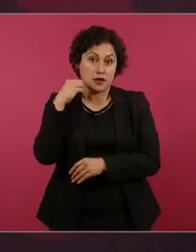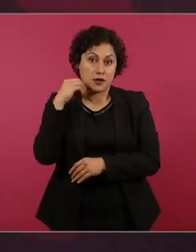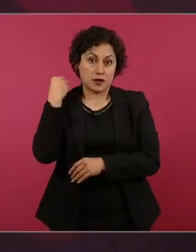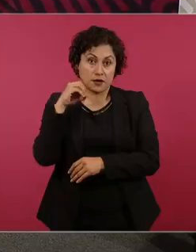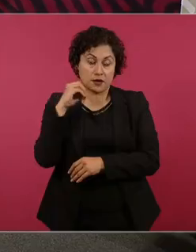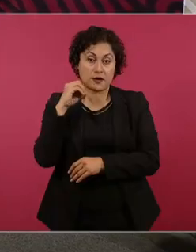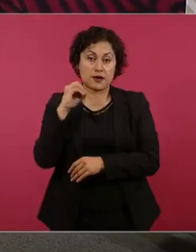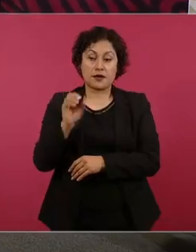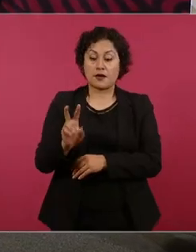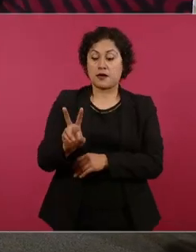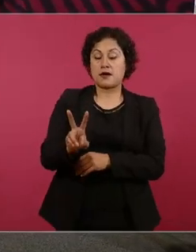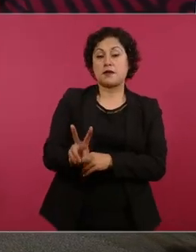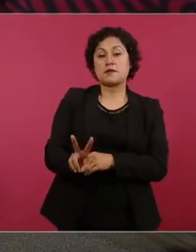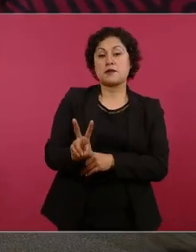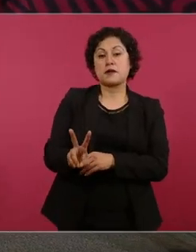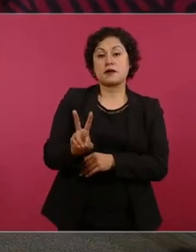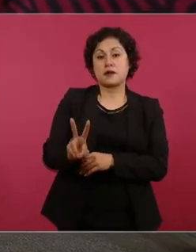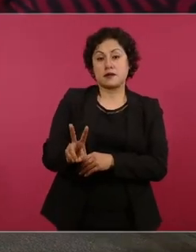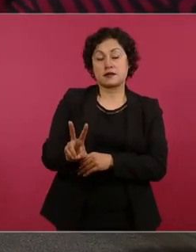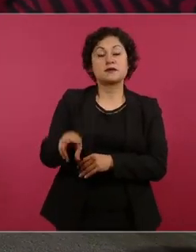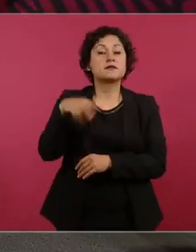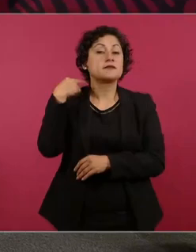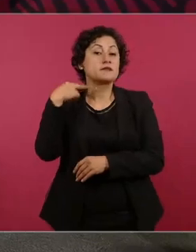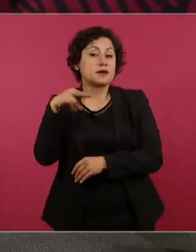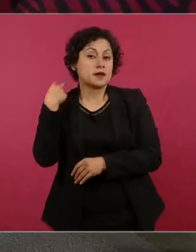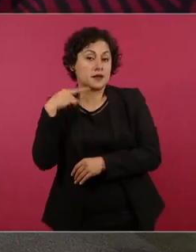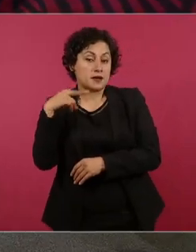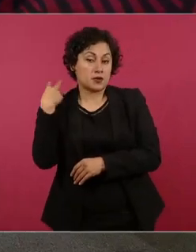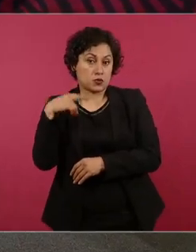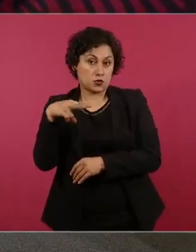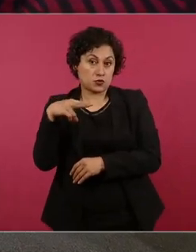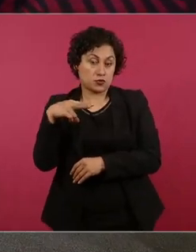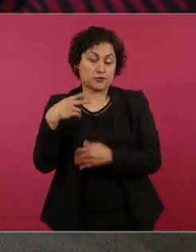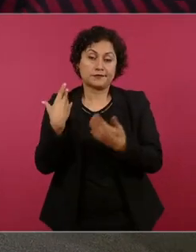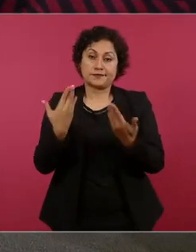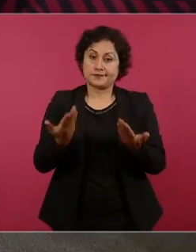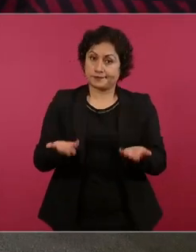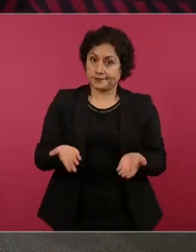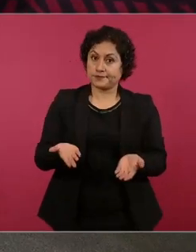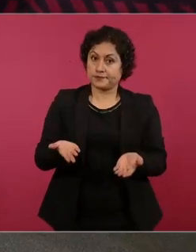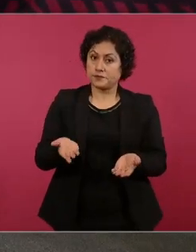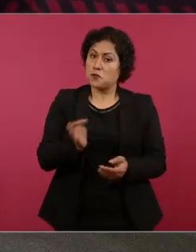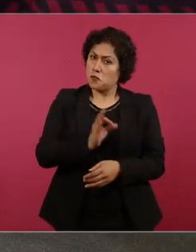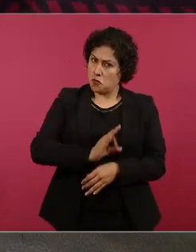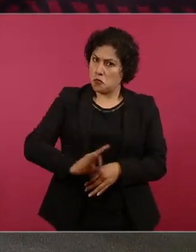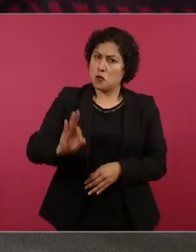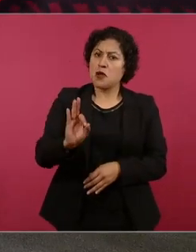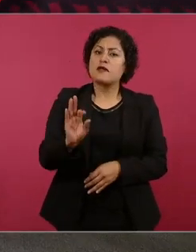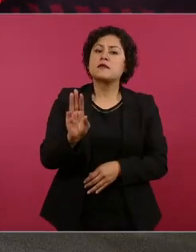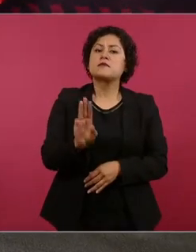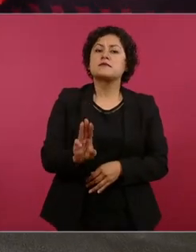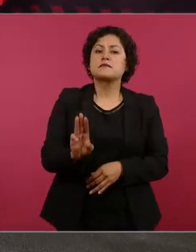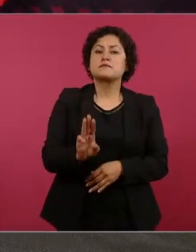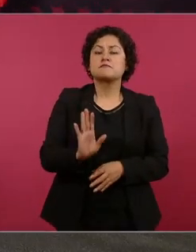el viernes en Coachacualcos Veracruz entonces puede ser el miércoles